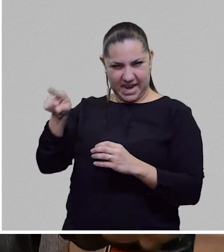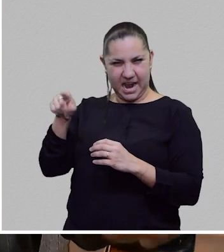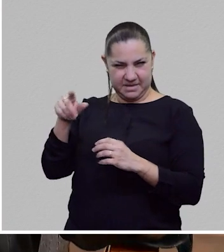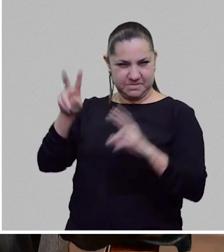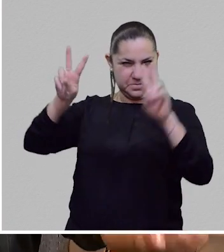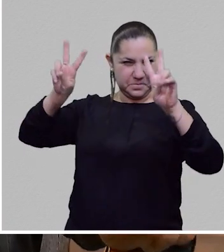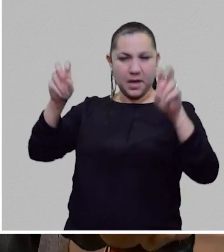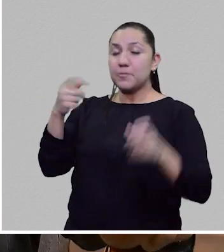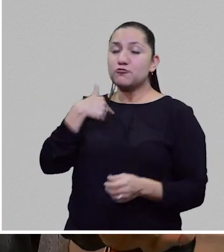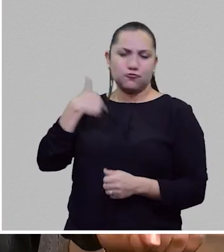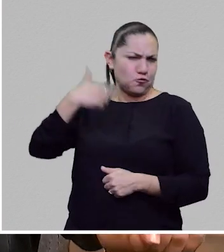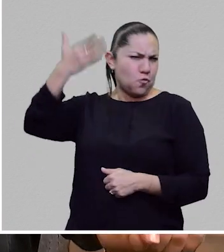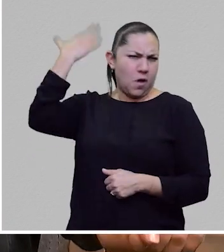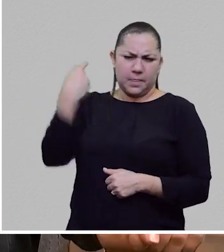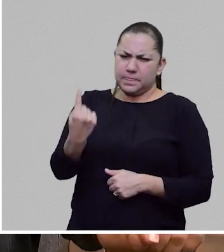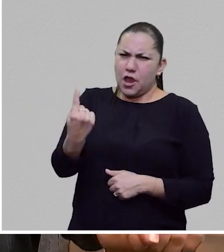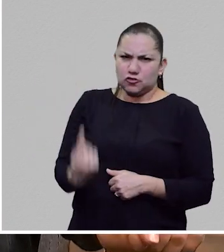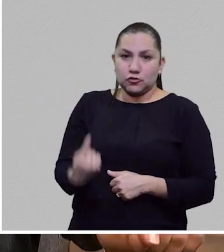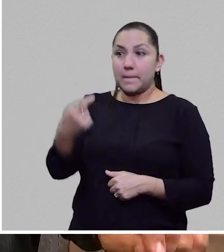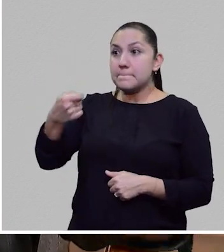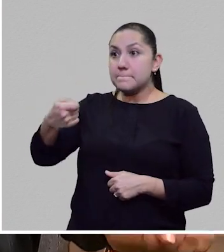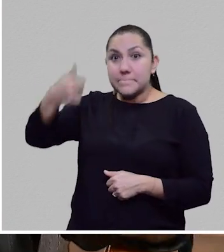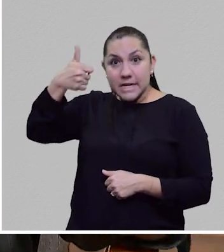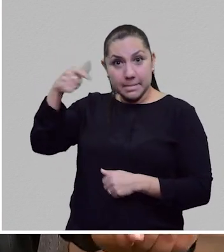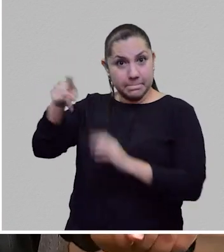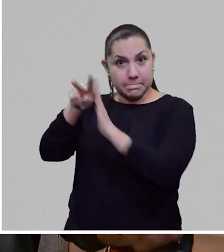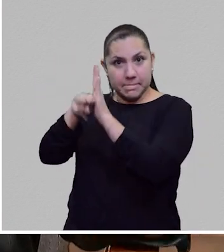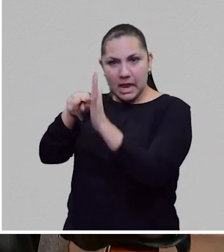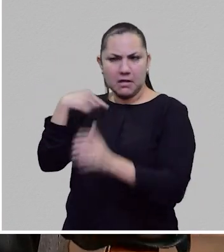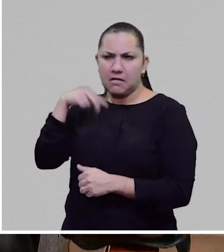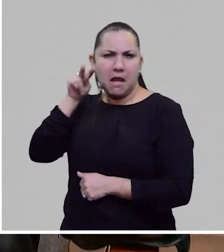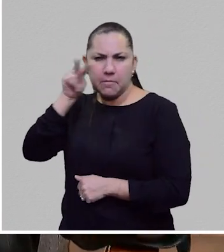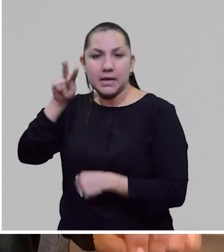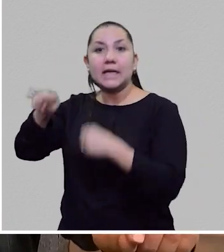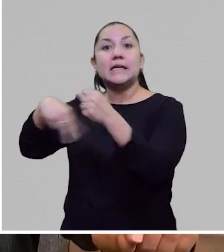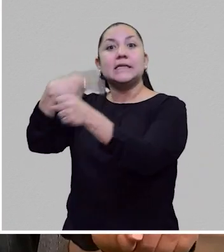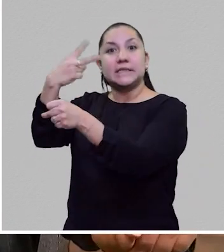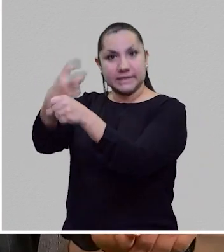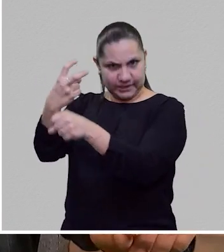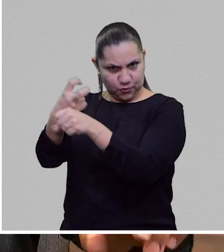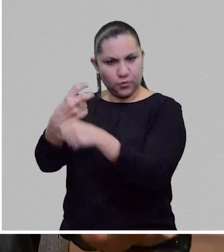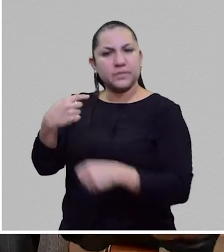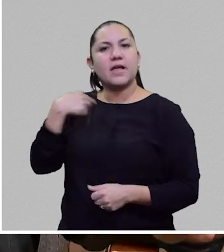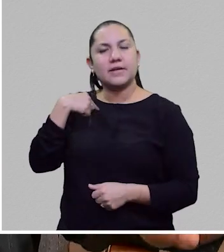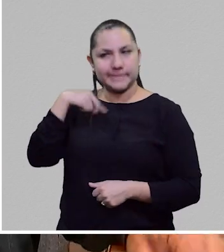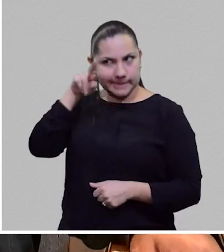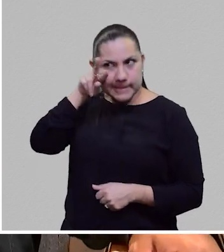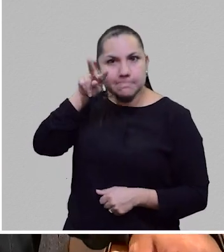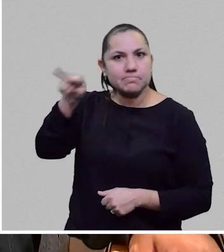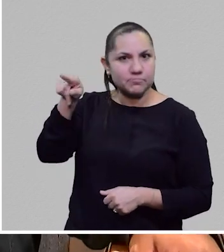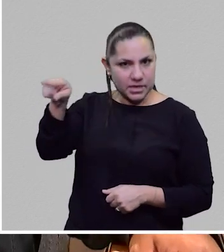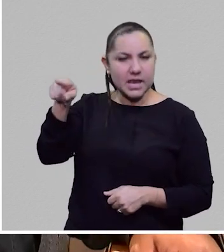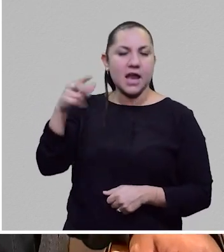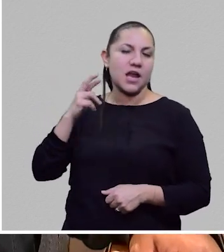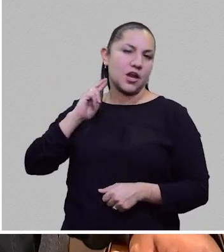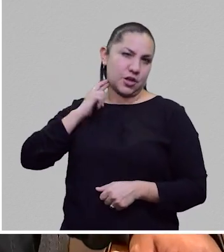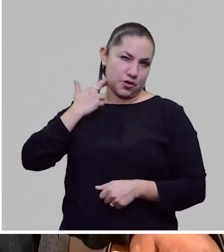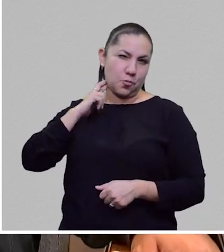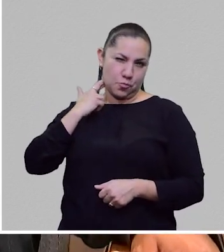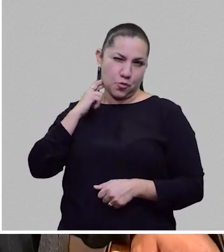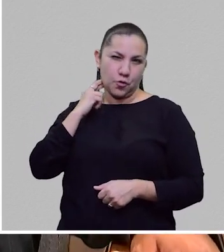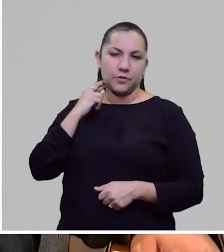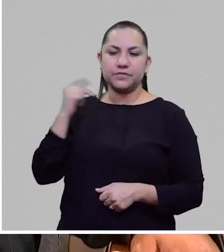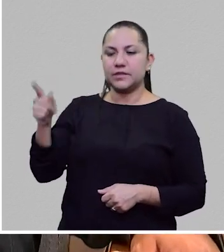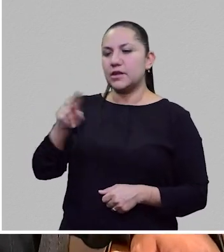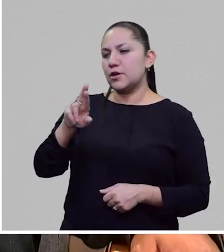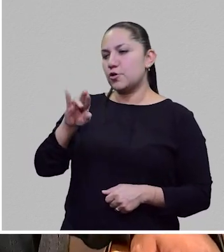yo no, yo era muy chiquito cuando apareció la primera película. Yo fui a ver hasta la segunda. El primer robot que a mí me voló la cabeza era, robí el robot